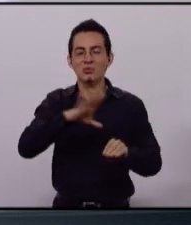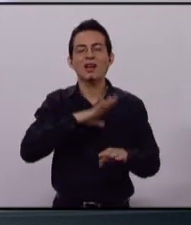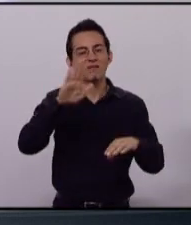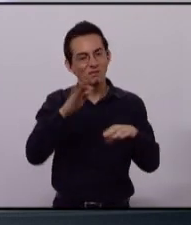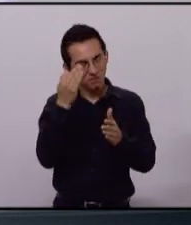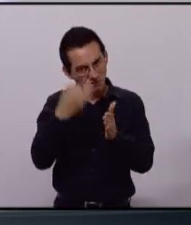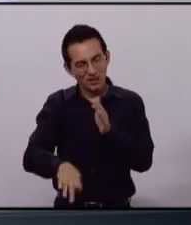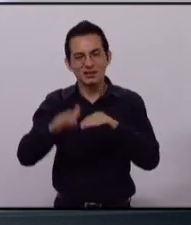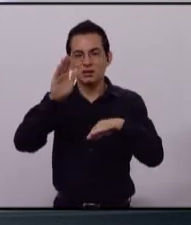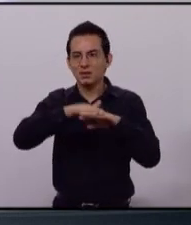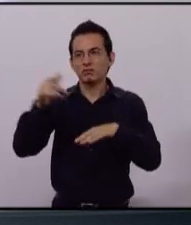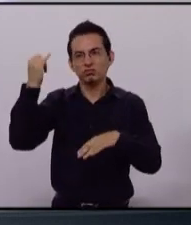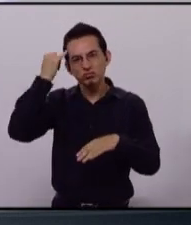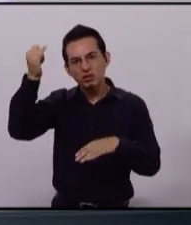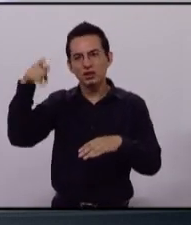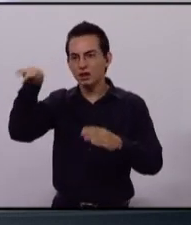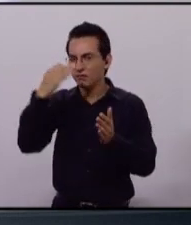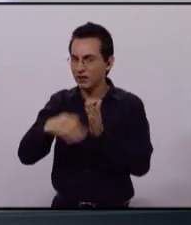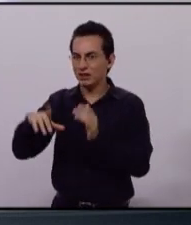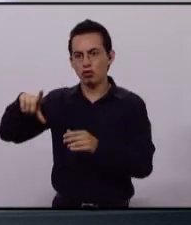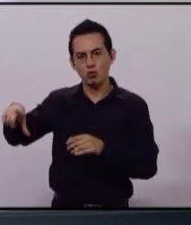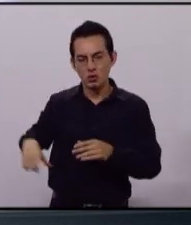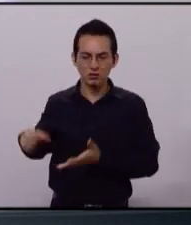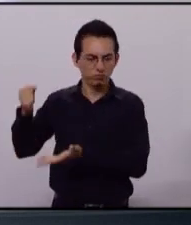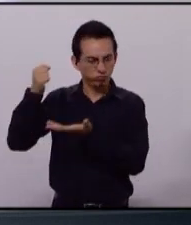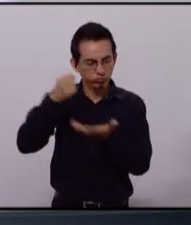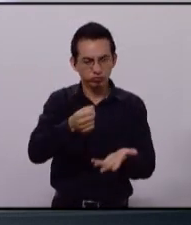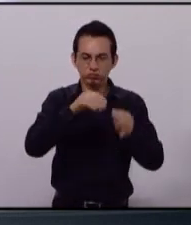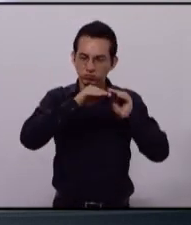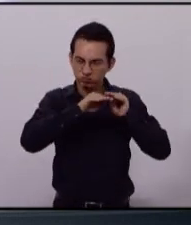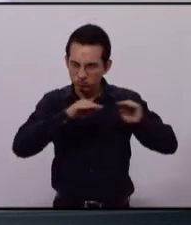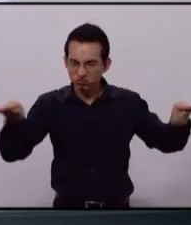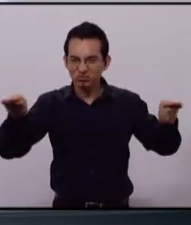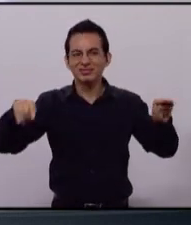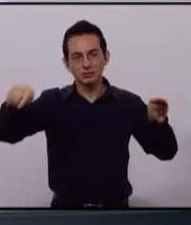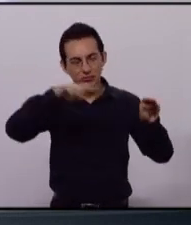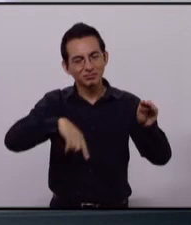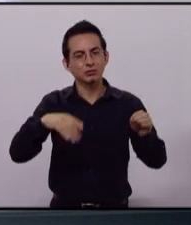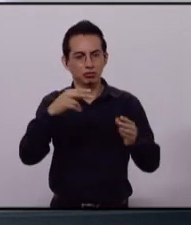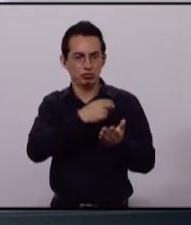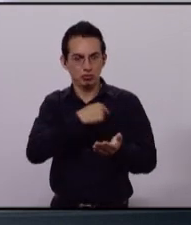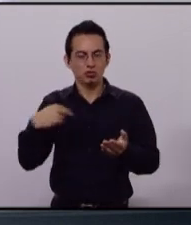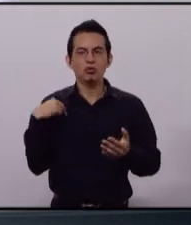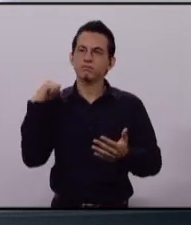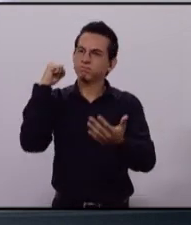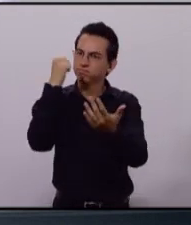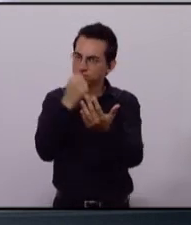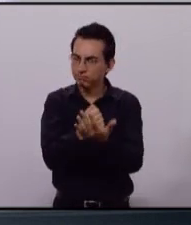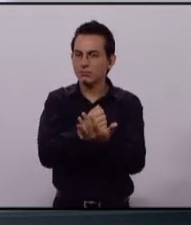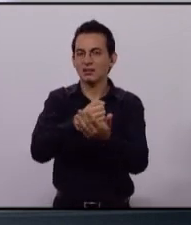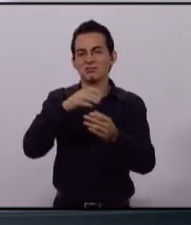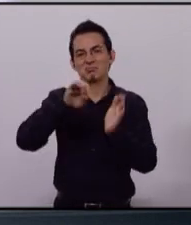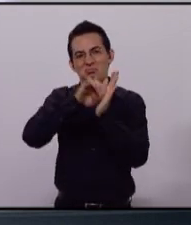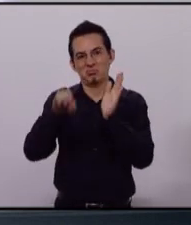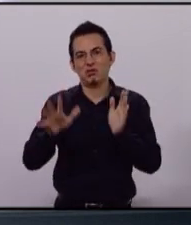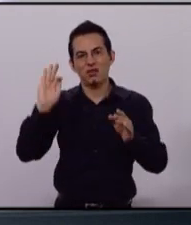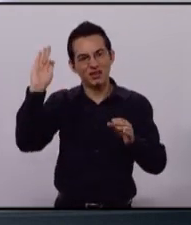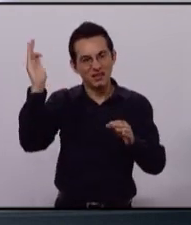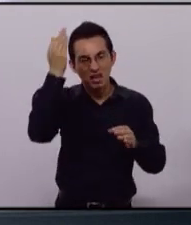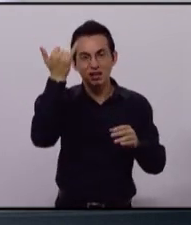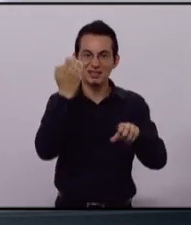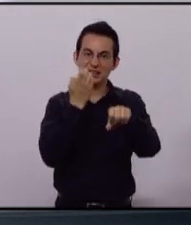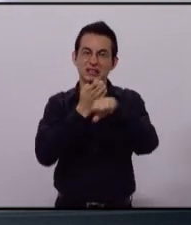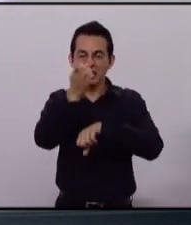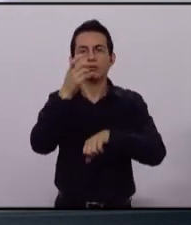justicia el presupuesto entre los ayuntamientos, las cosas serán distintas. Exigimos a los gobiernos federal y estatal un